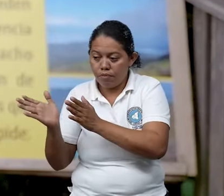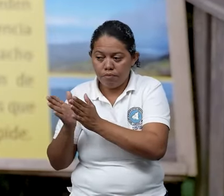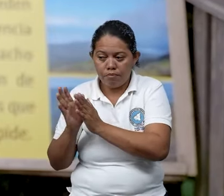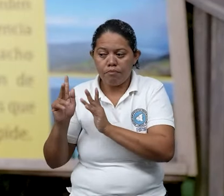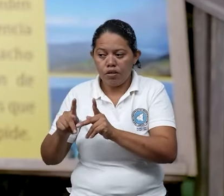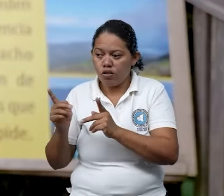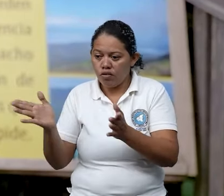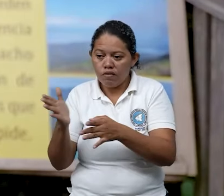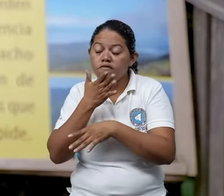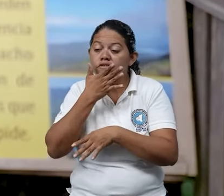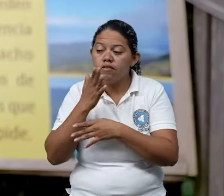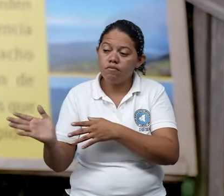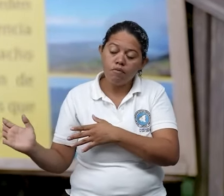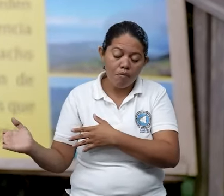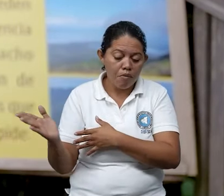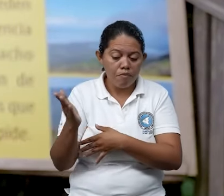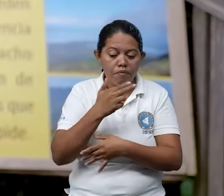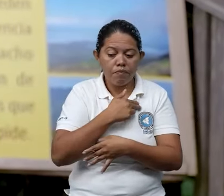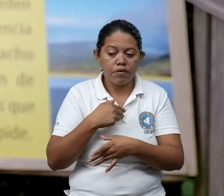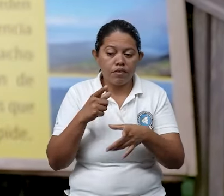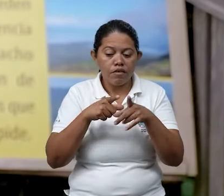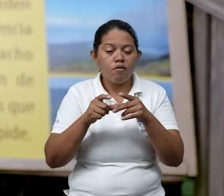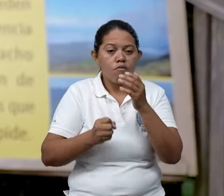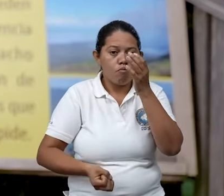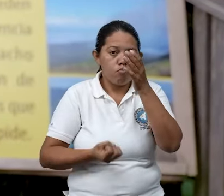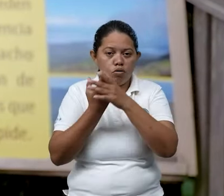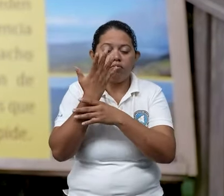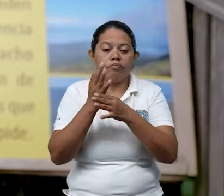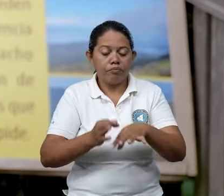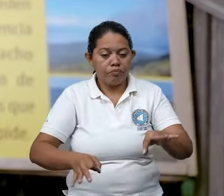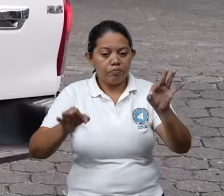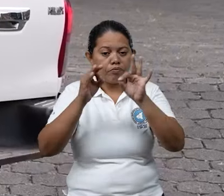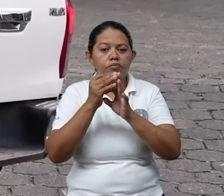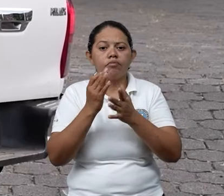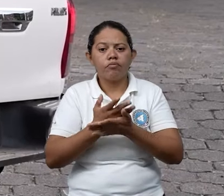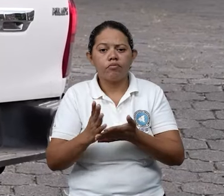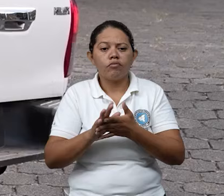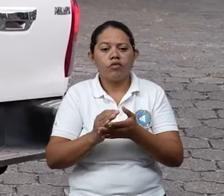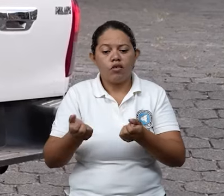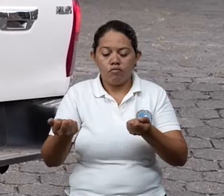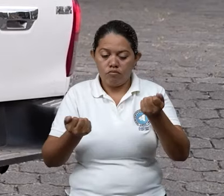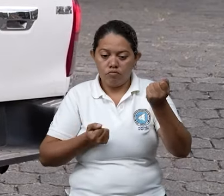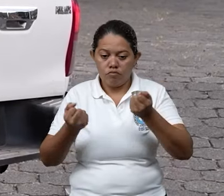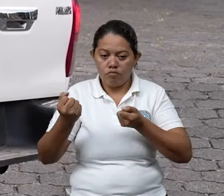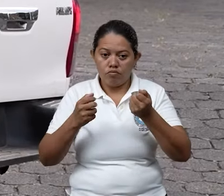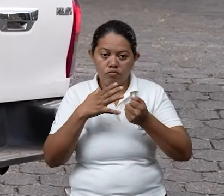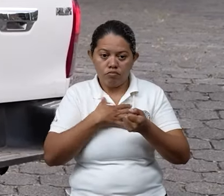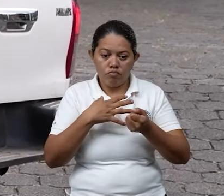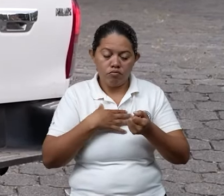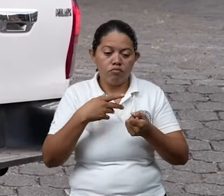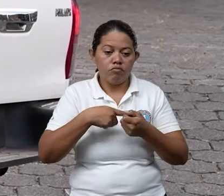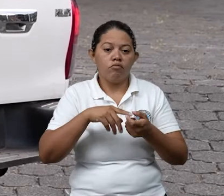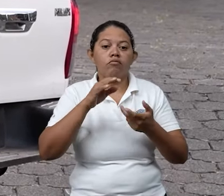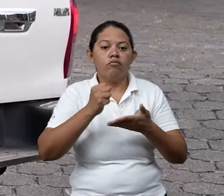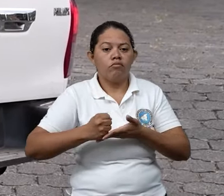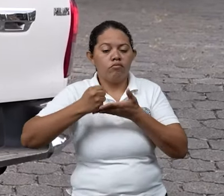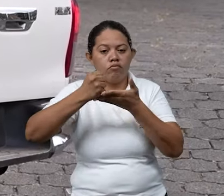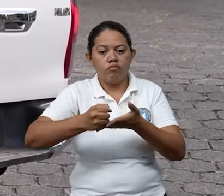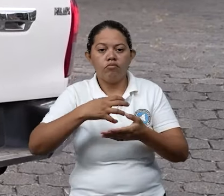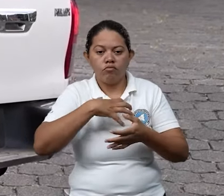diferentes comunidades alrededor del vulcán, pues se disponen de los vehículos de acá de la reserva que